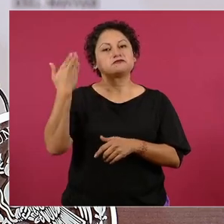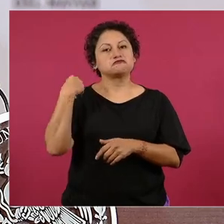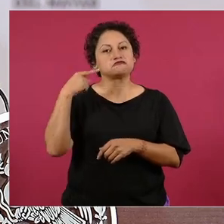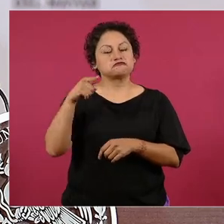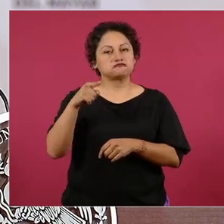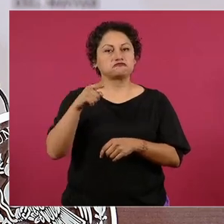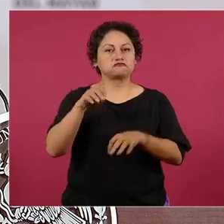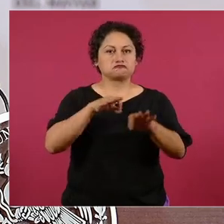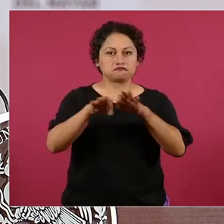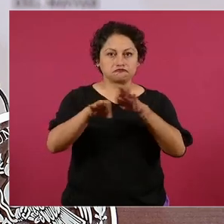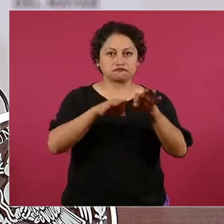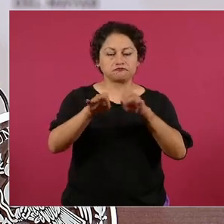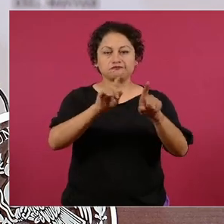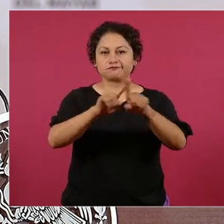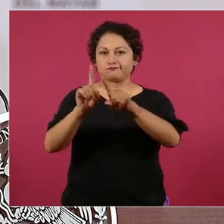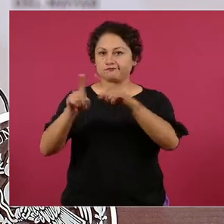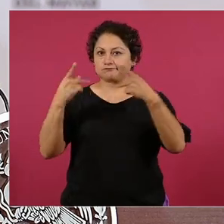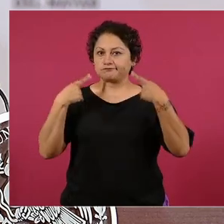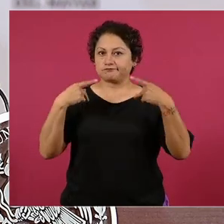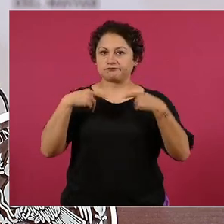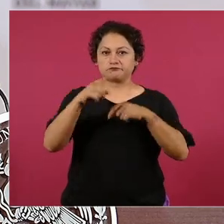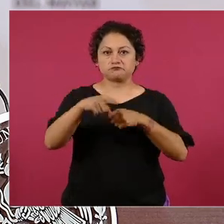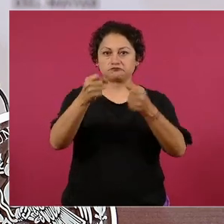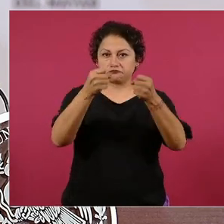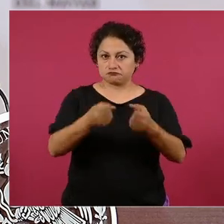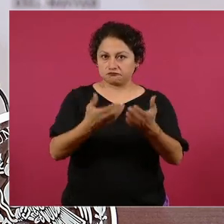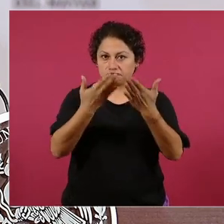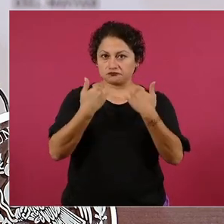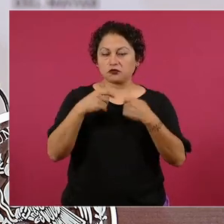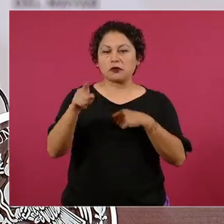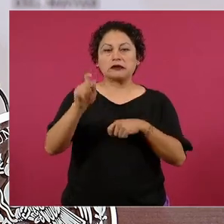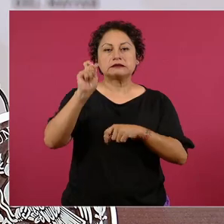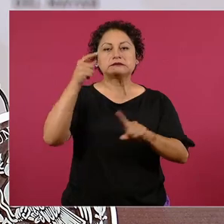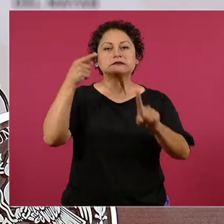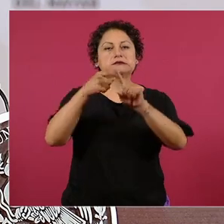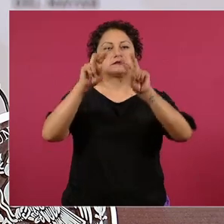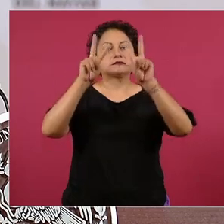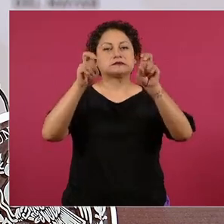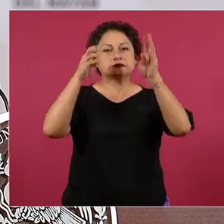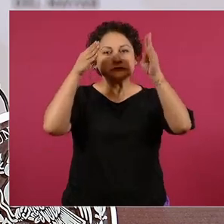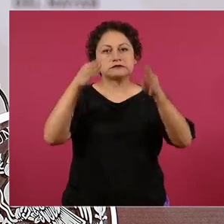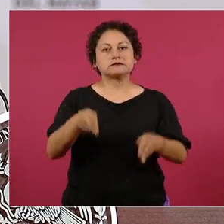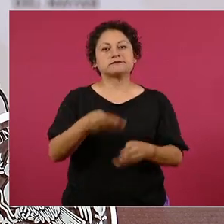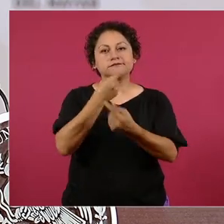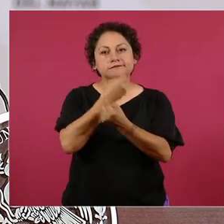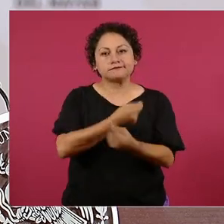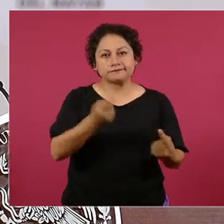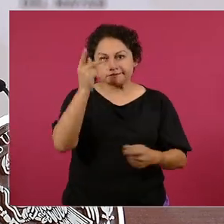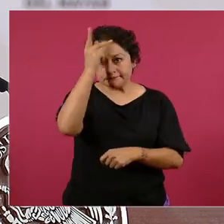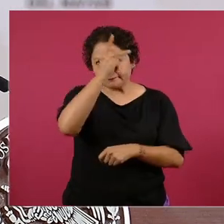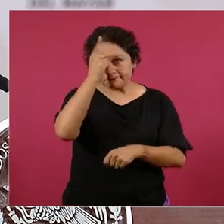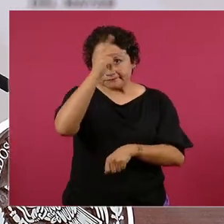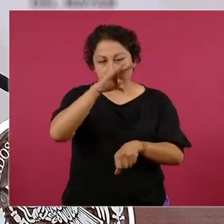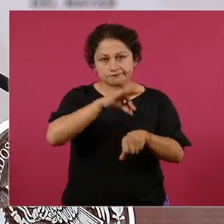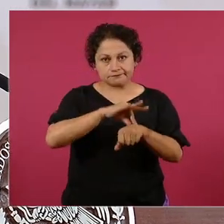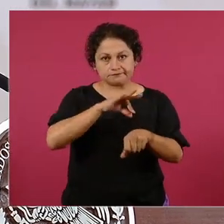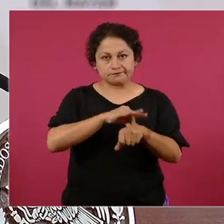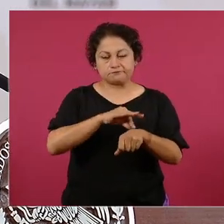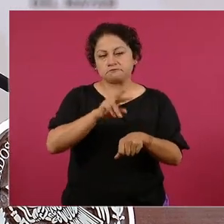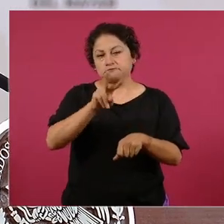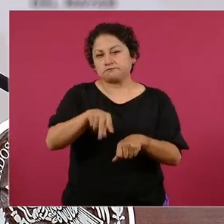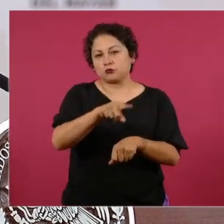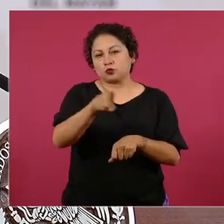servicios de salud para personas sin seguridad social, que es psiquiatría infantil, en este caso en el Hospital General de Río Bravo. Era común verlos en los